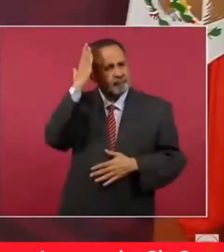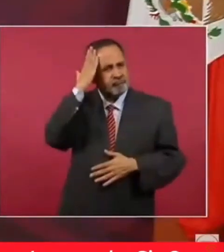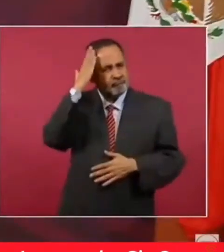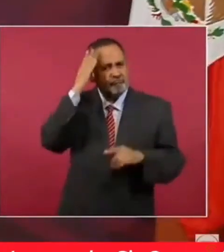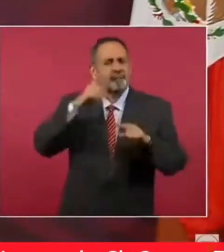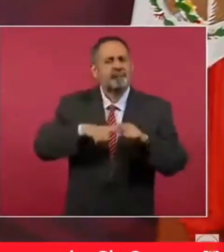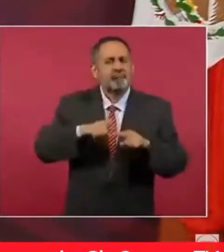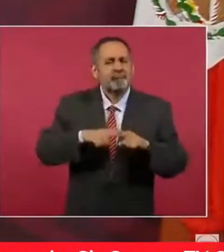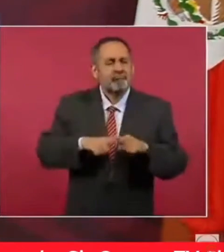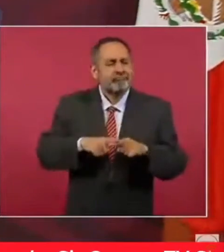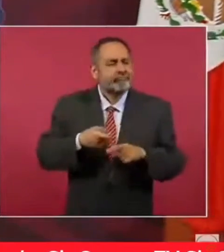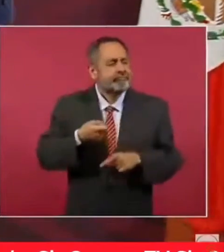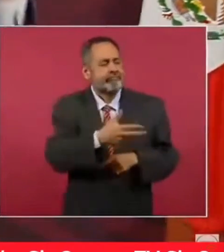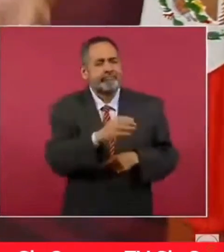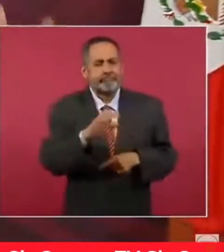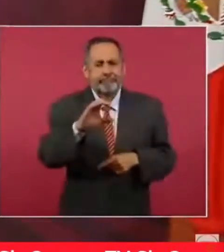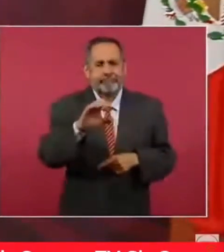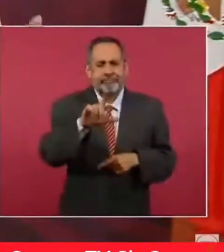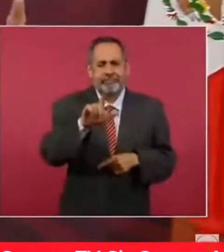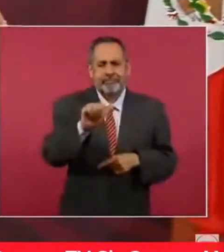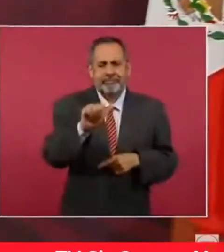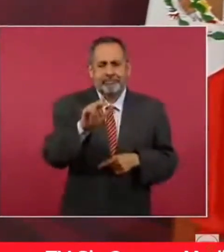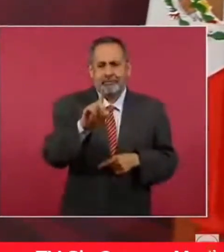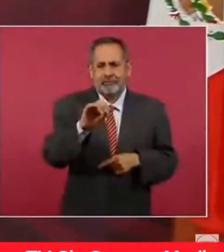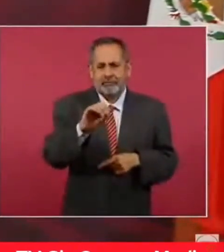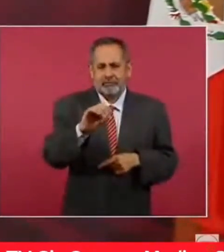es Claudio X. González,